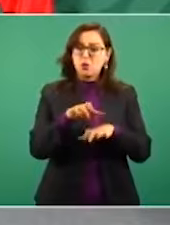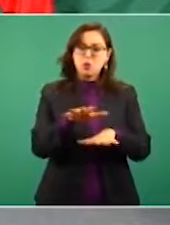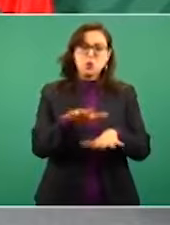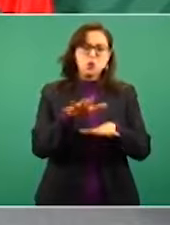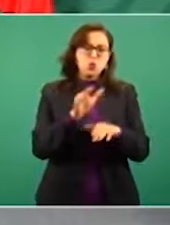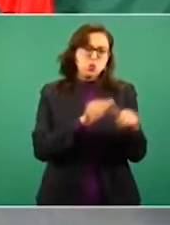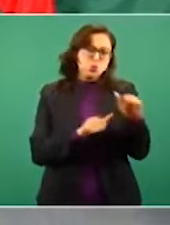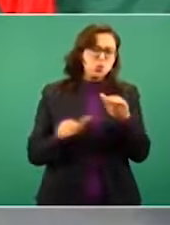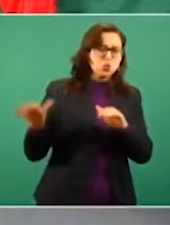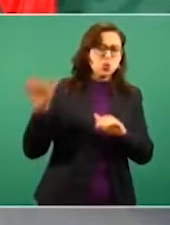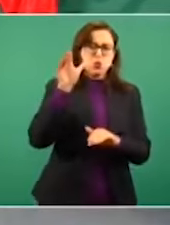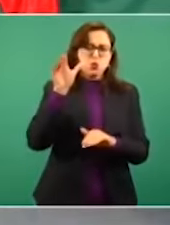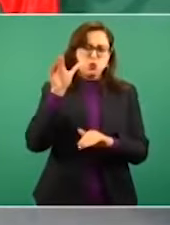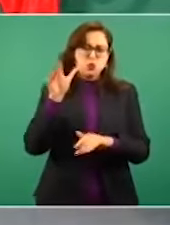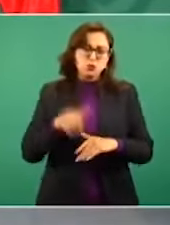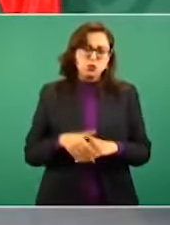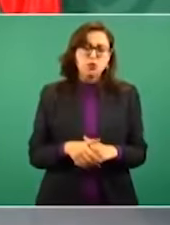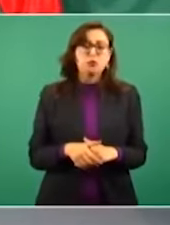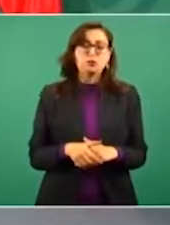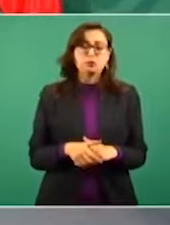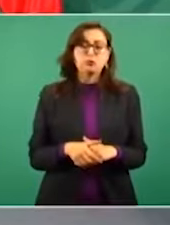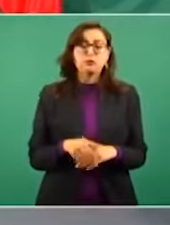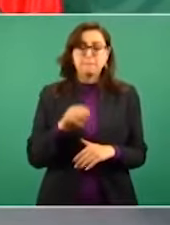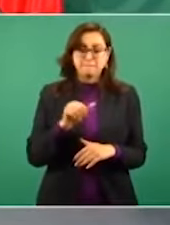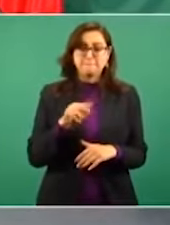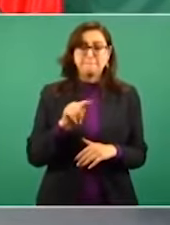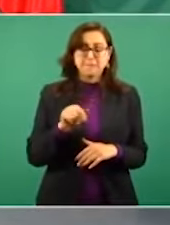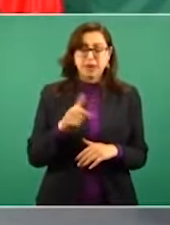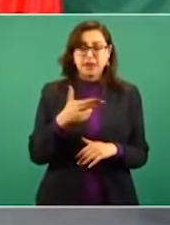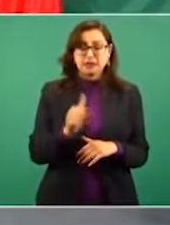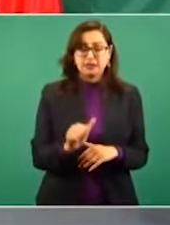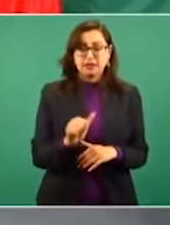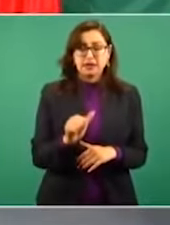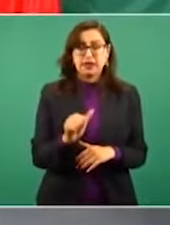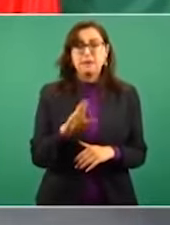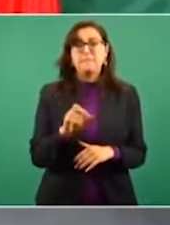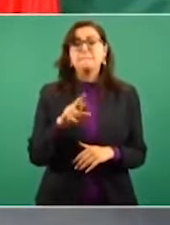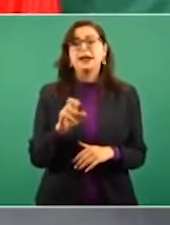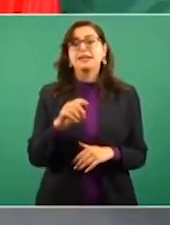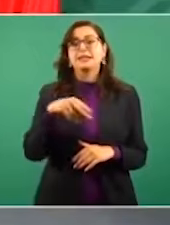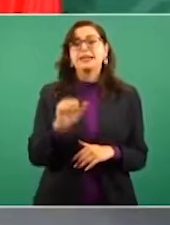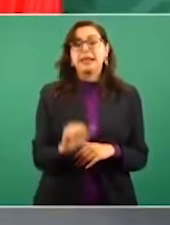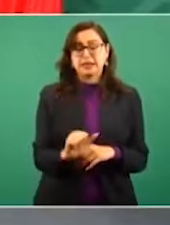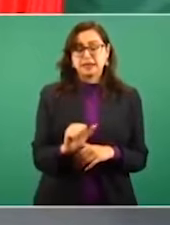a Marta Bárcena, que